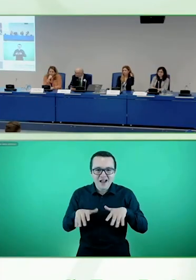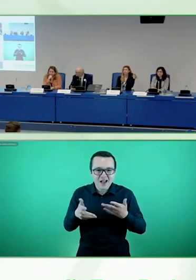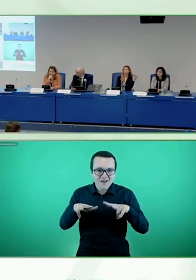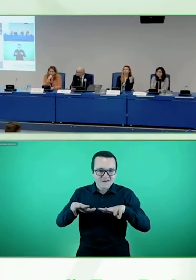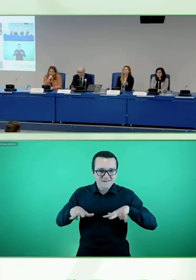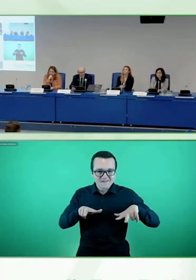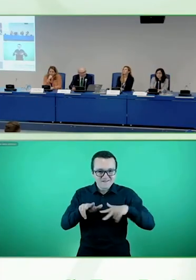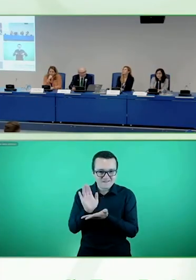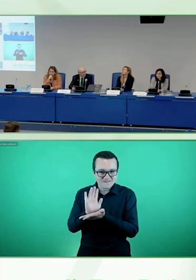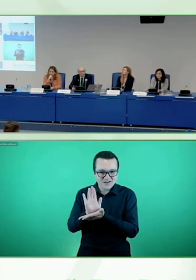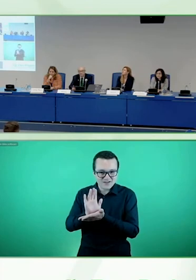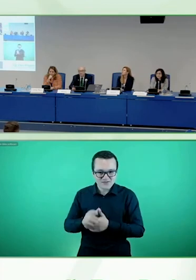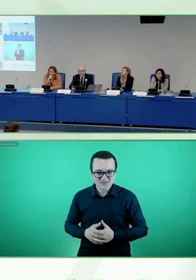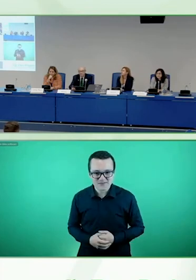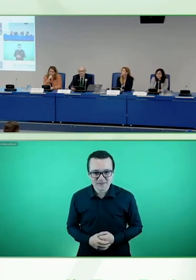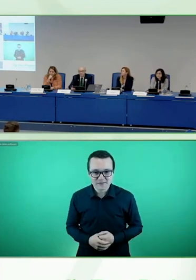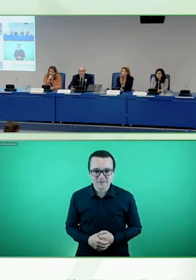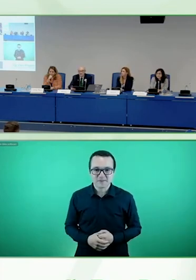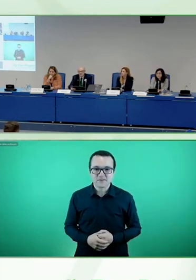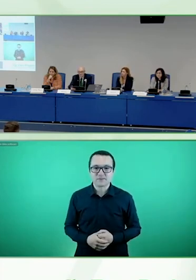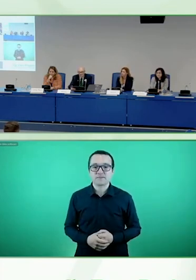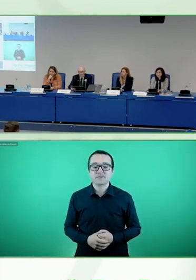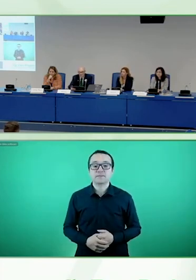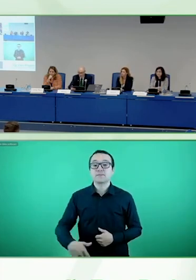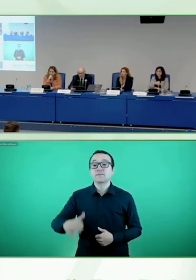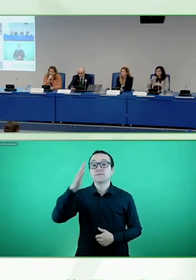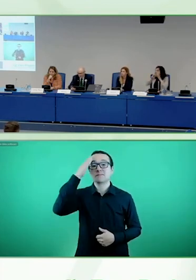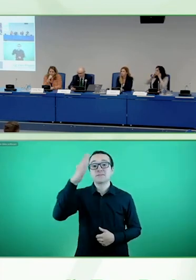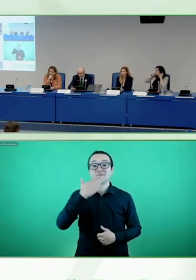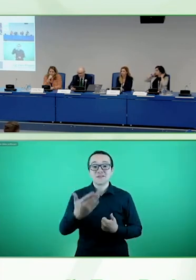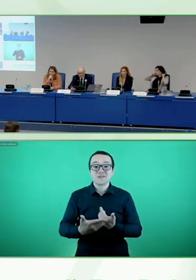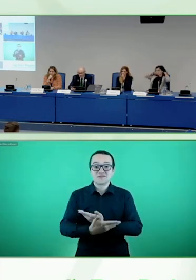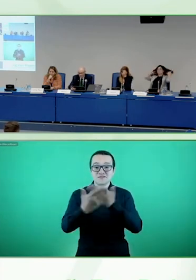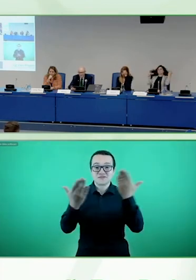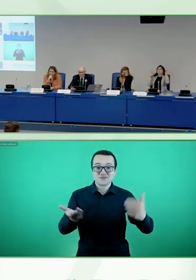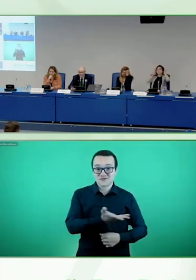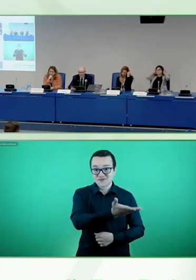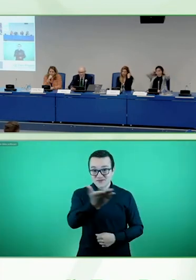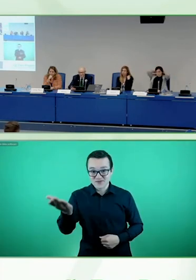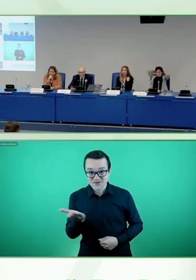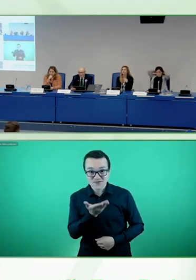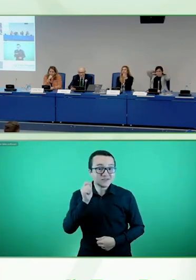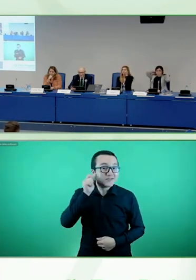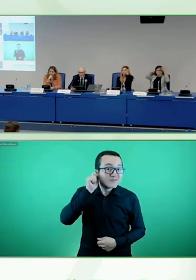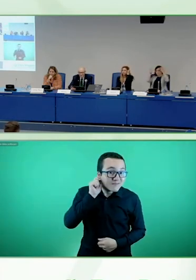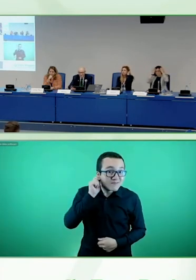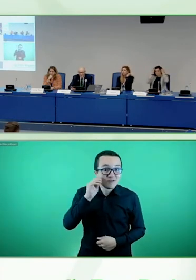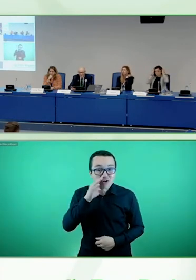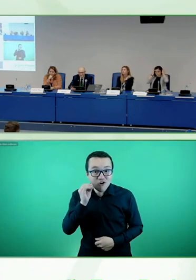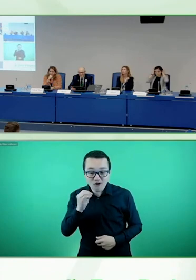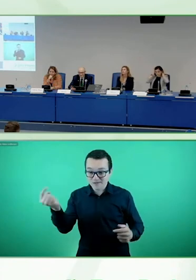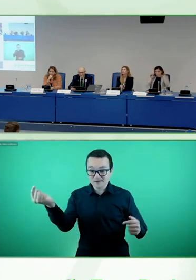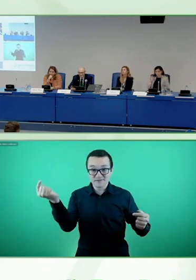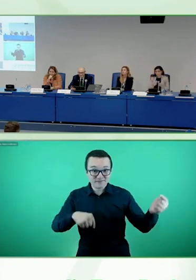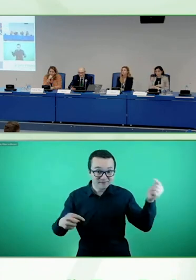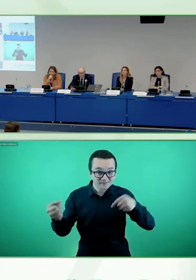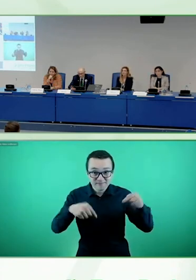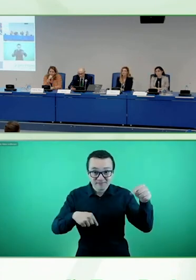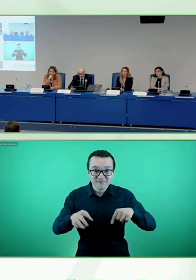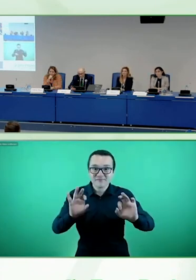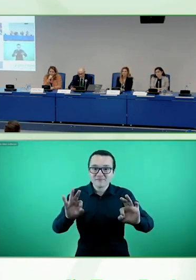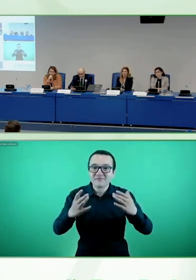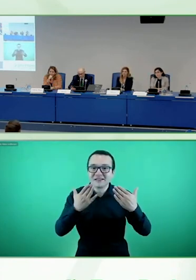Muy buenos días a todos y a todas. Muchas gracias por estar hoy presentes en esta nueva edición, la cuarta ya,